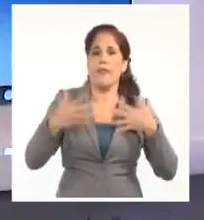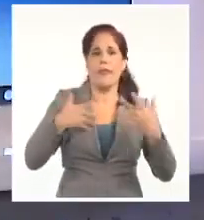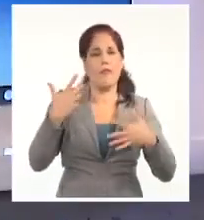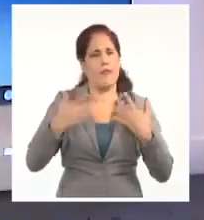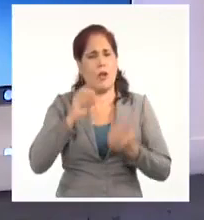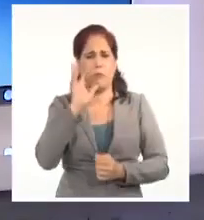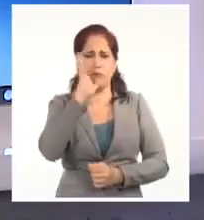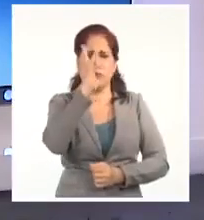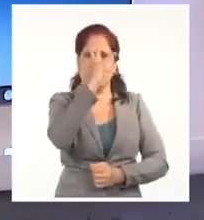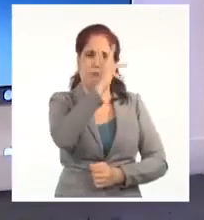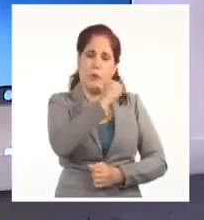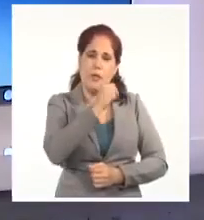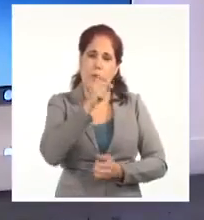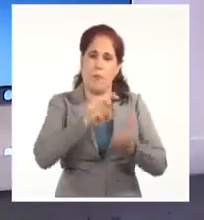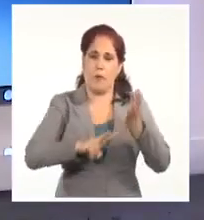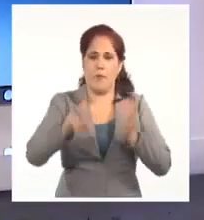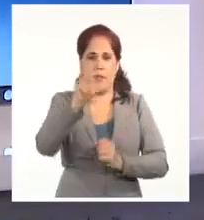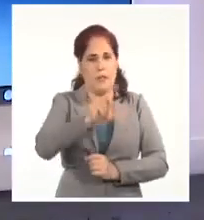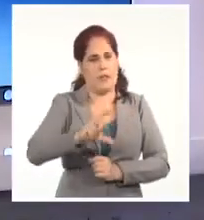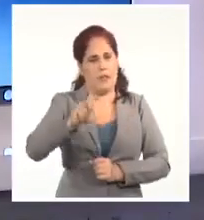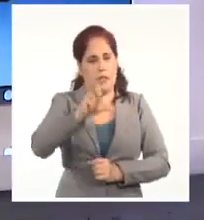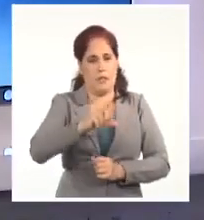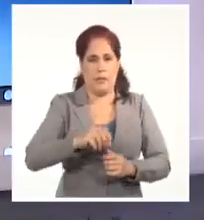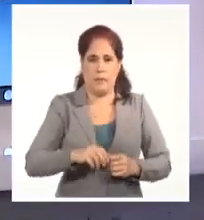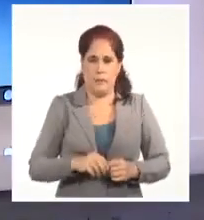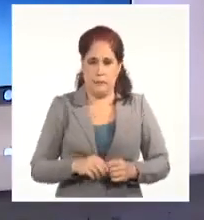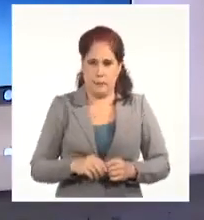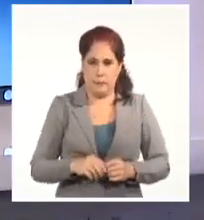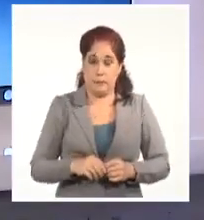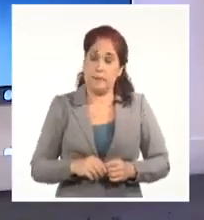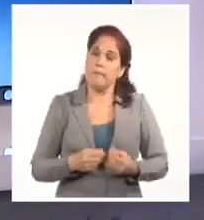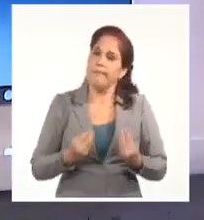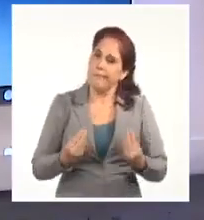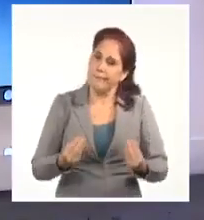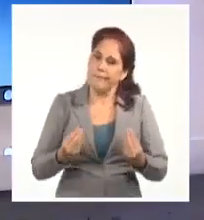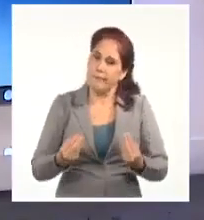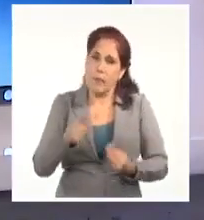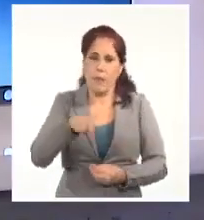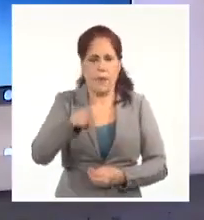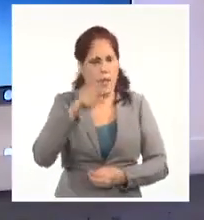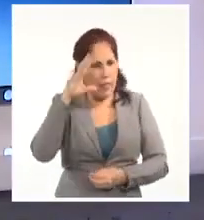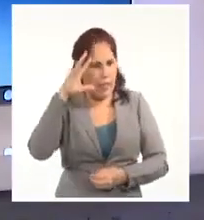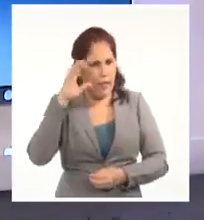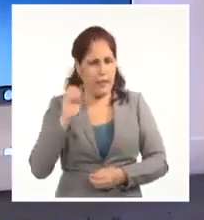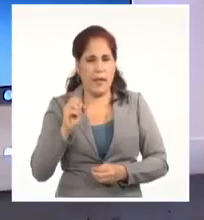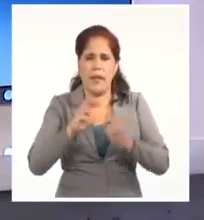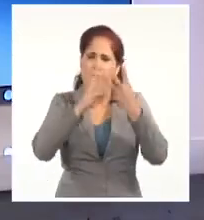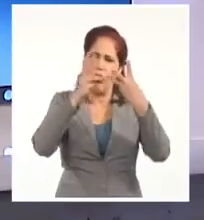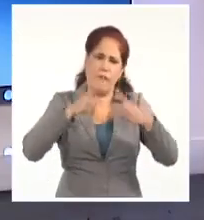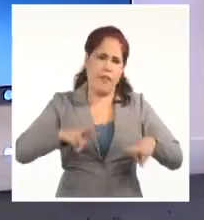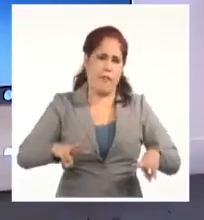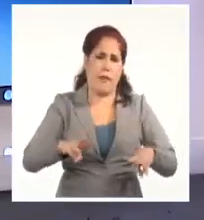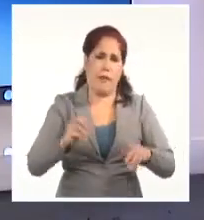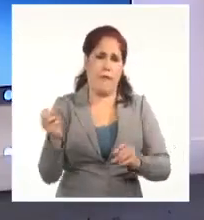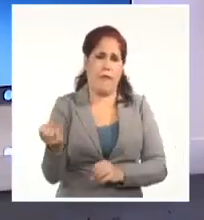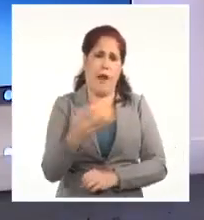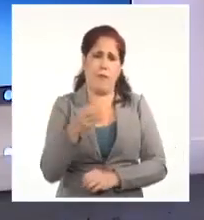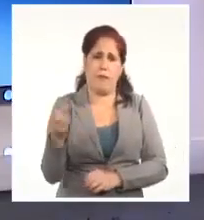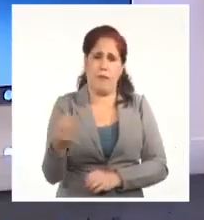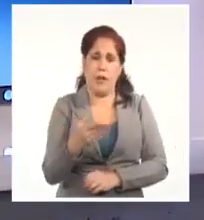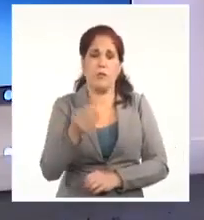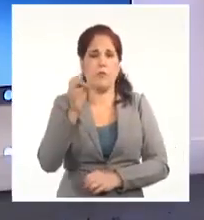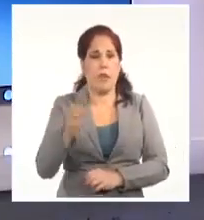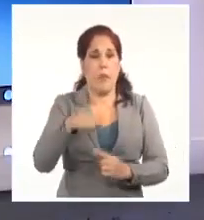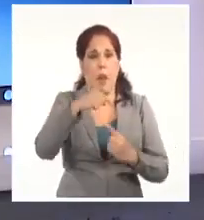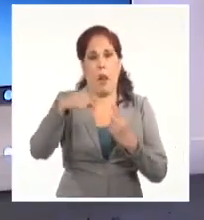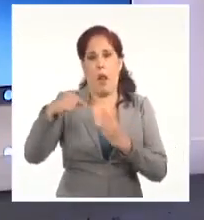bellas imágenes de la también muy bella ciudad de Camagüey. Nada, estimados televidentes, imágenes, videos con noticias falsas que recorren la